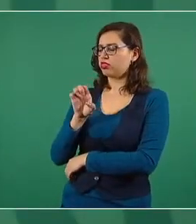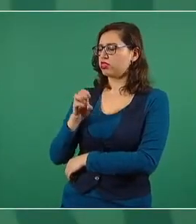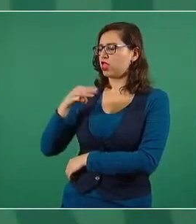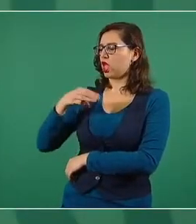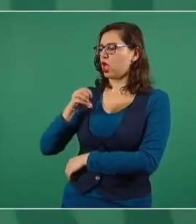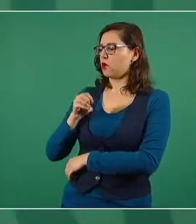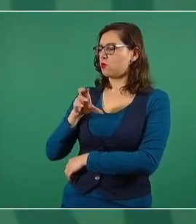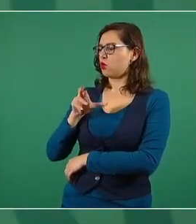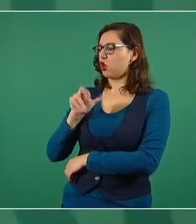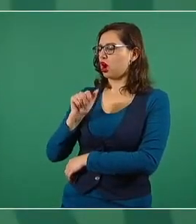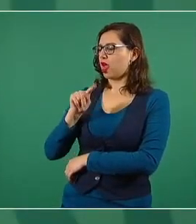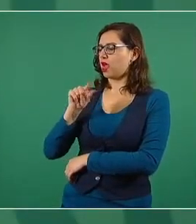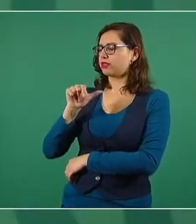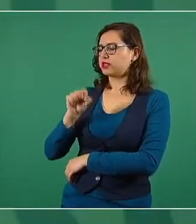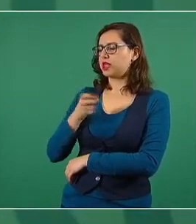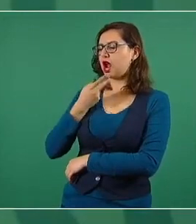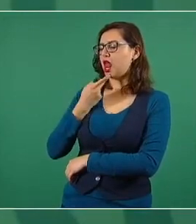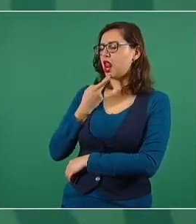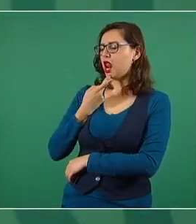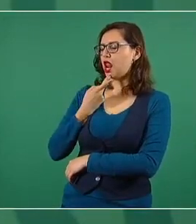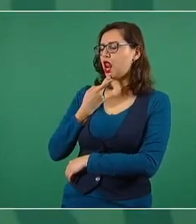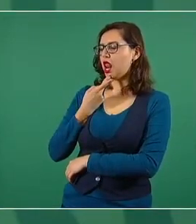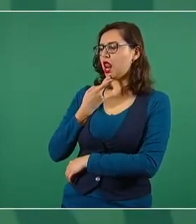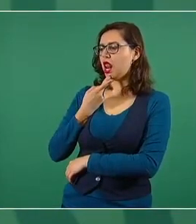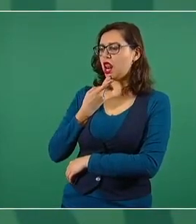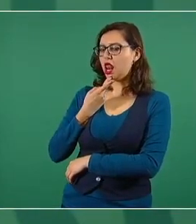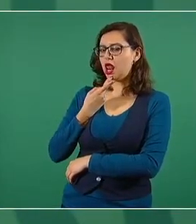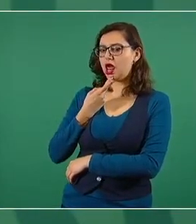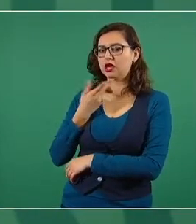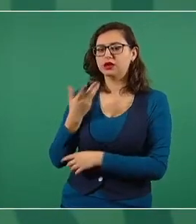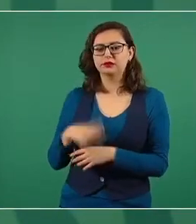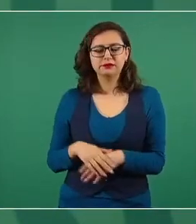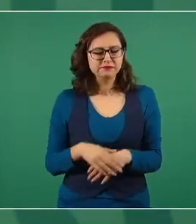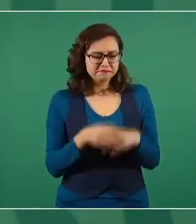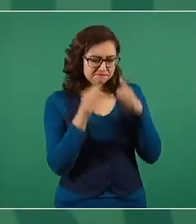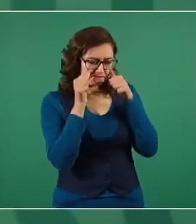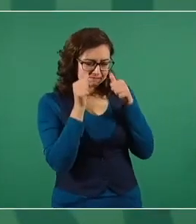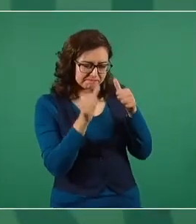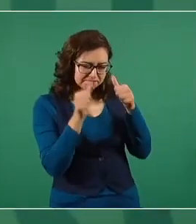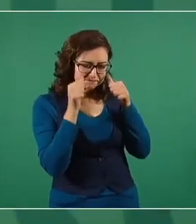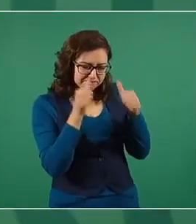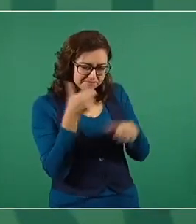veanlos, ahí van a encontrar cómo